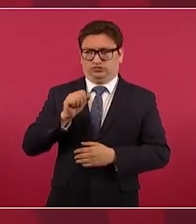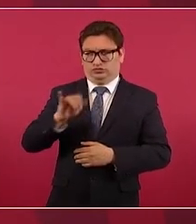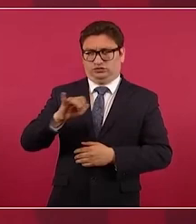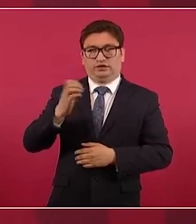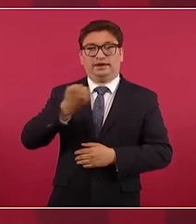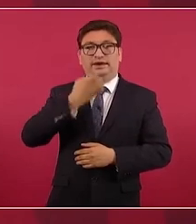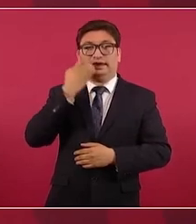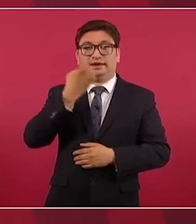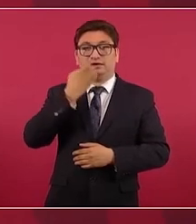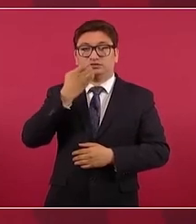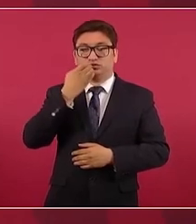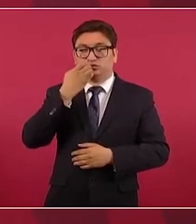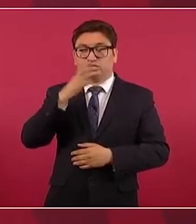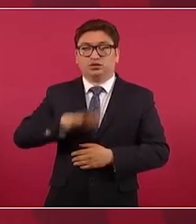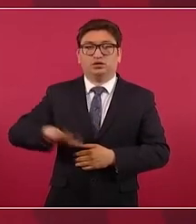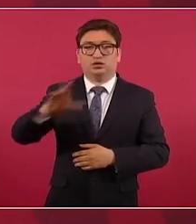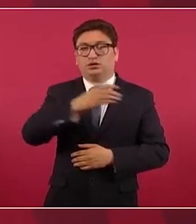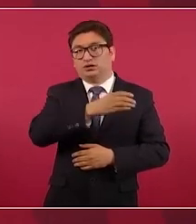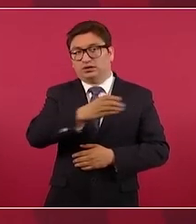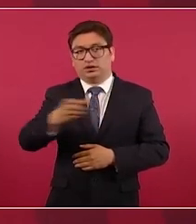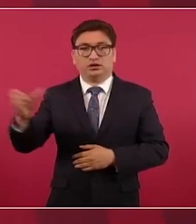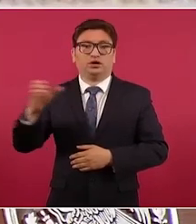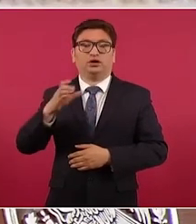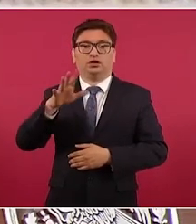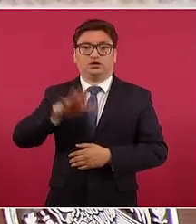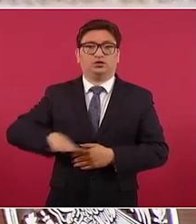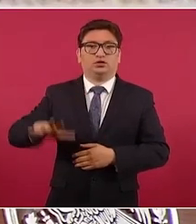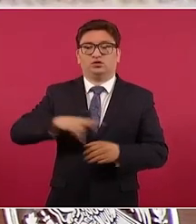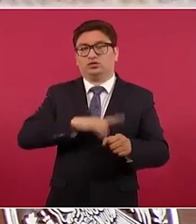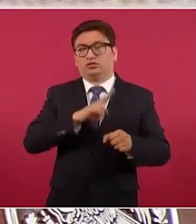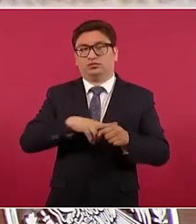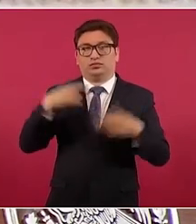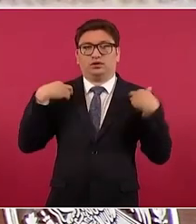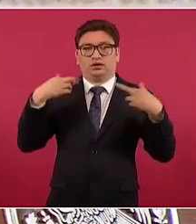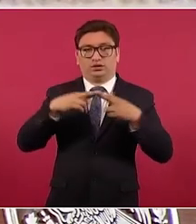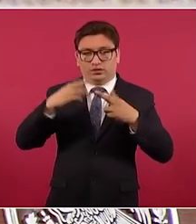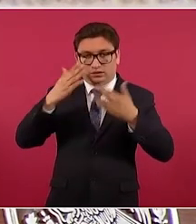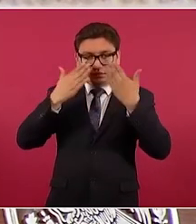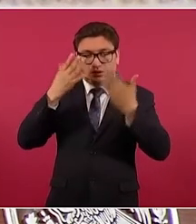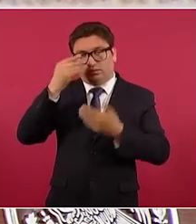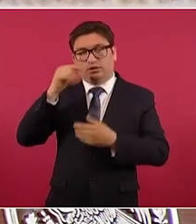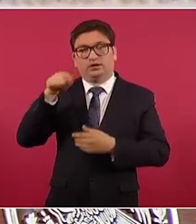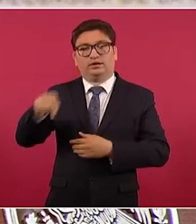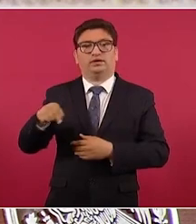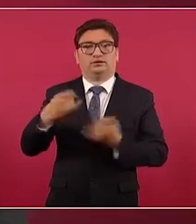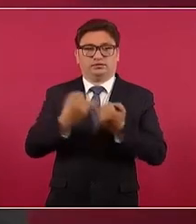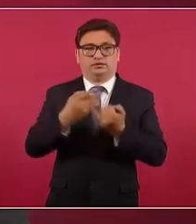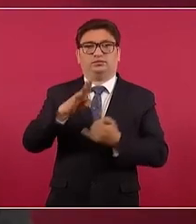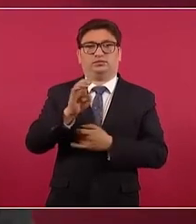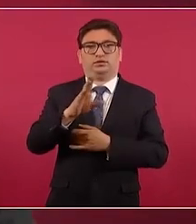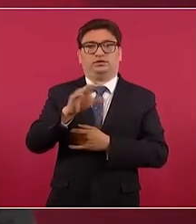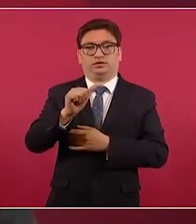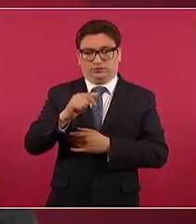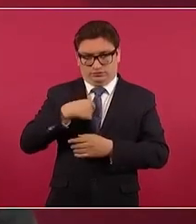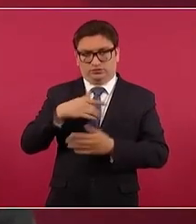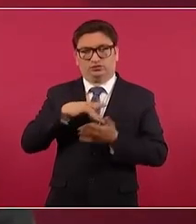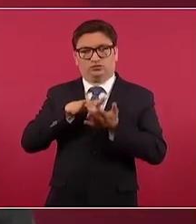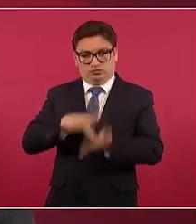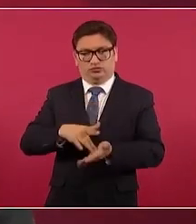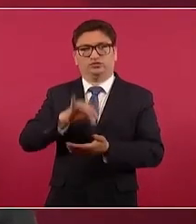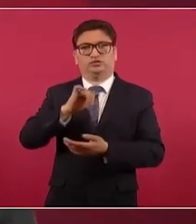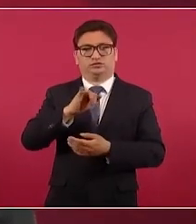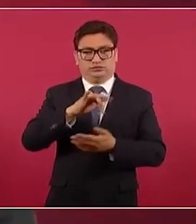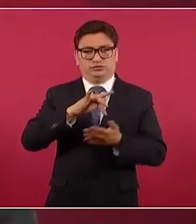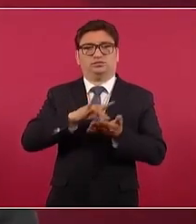las escuelas normales rurales y que estoy a favor de las becas y de